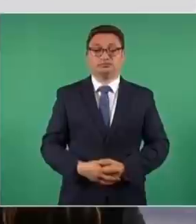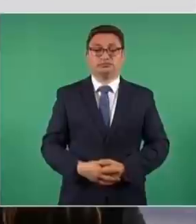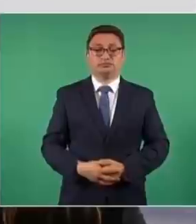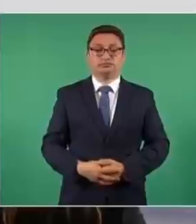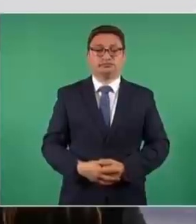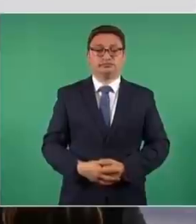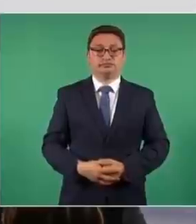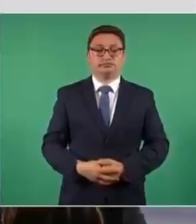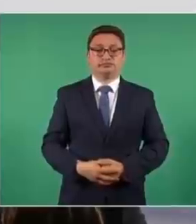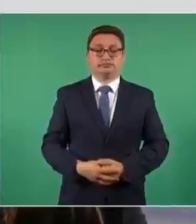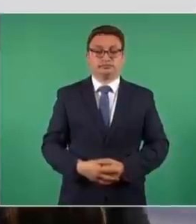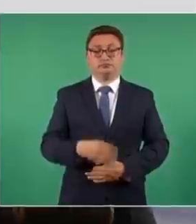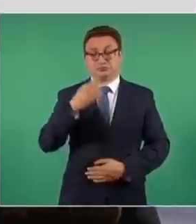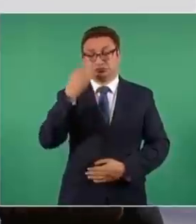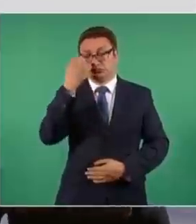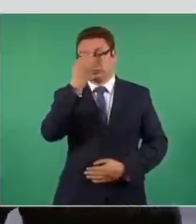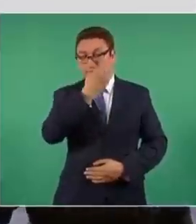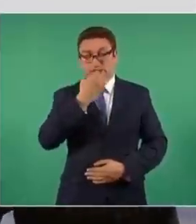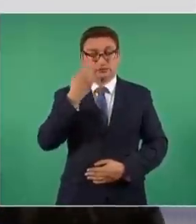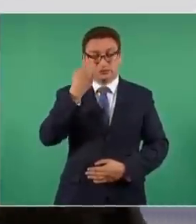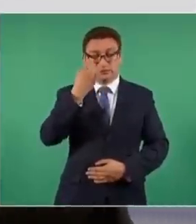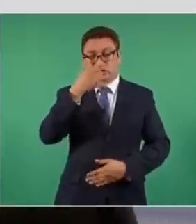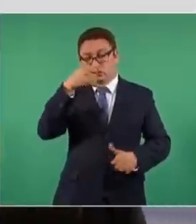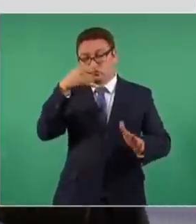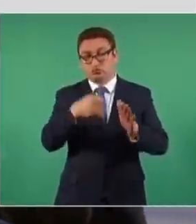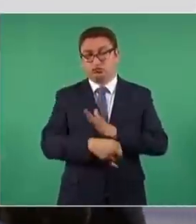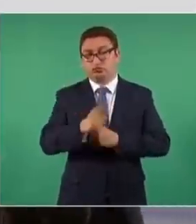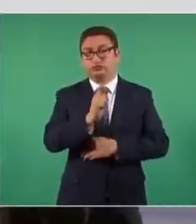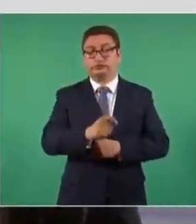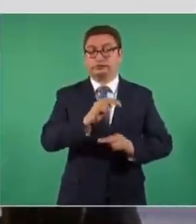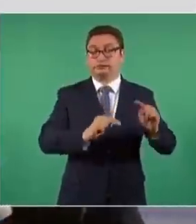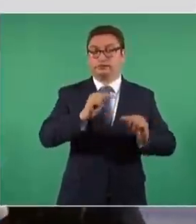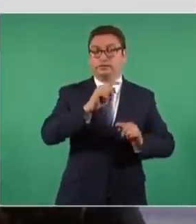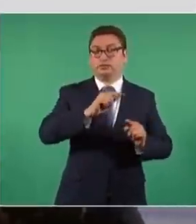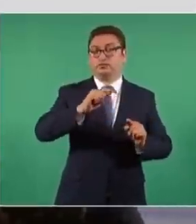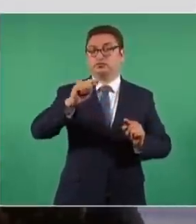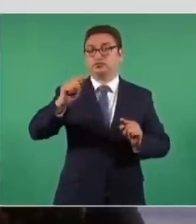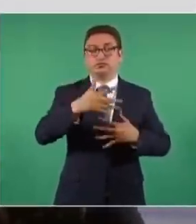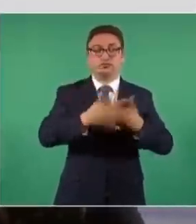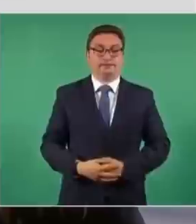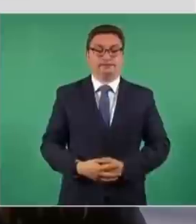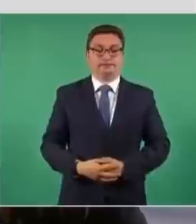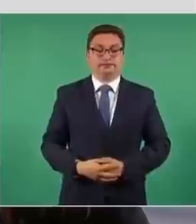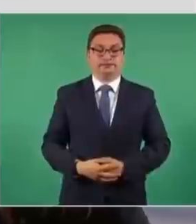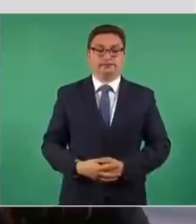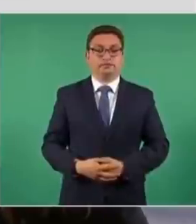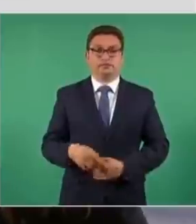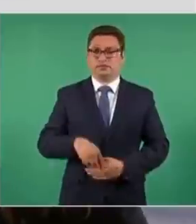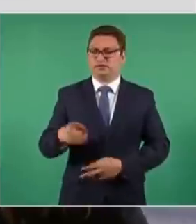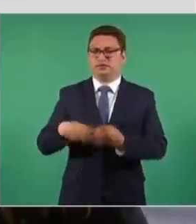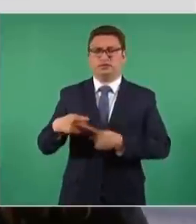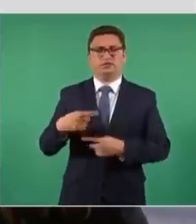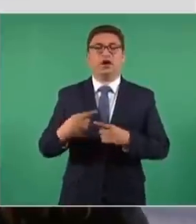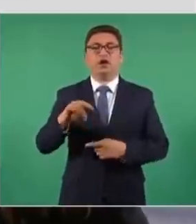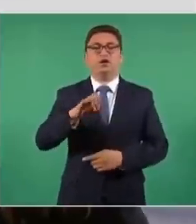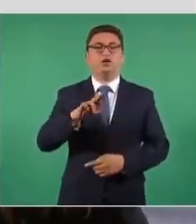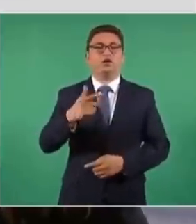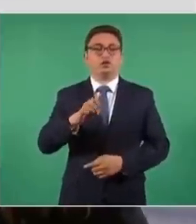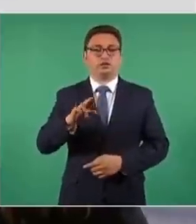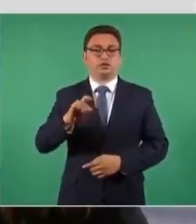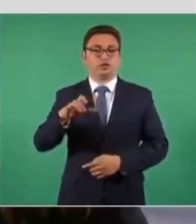si lo analizan a detalle, es como un incremento del 15 al 20 por ciento. Aquí vino Jorge Ramos